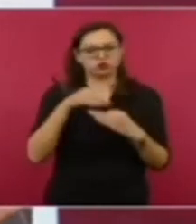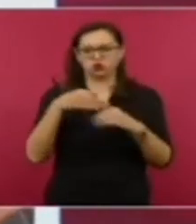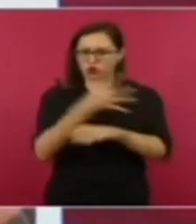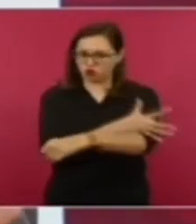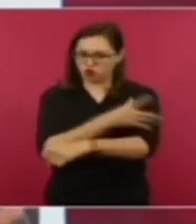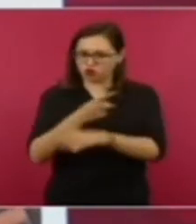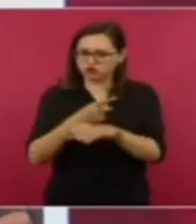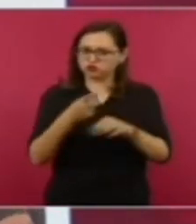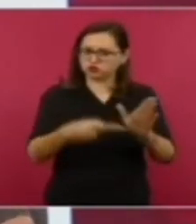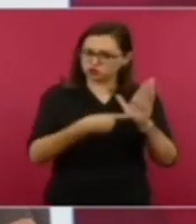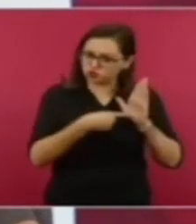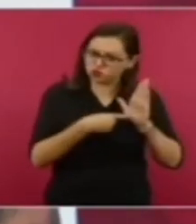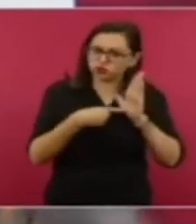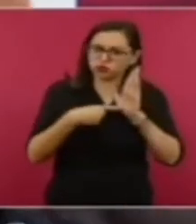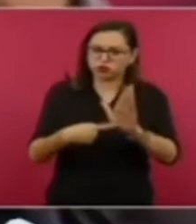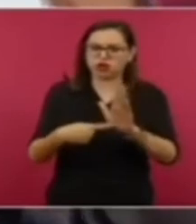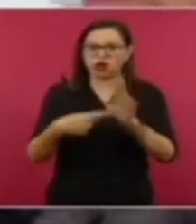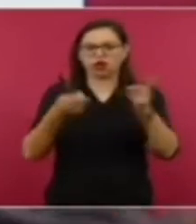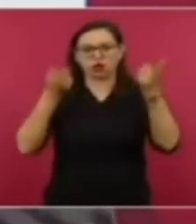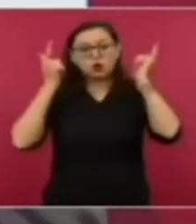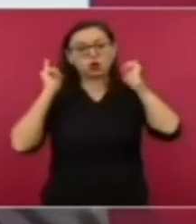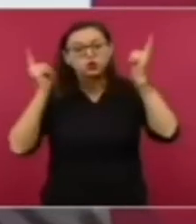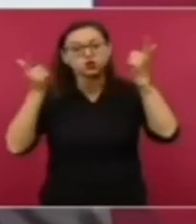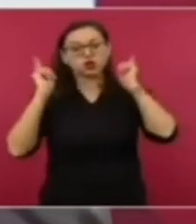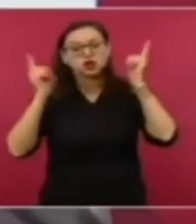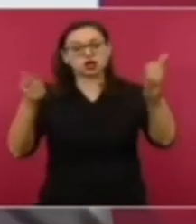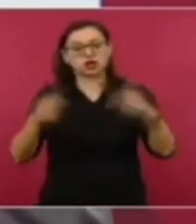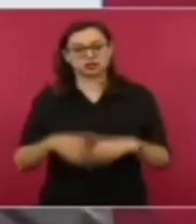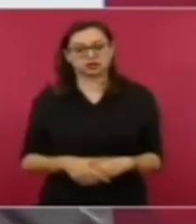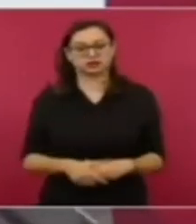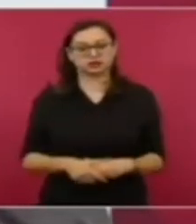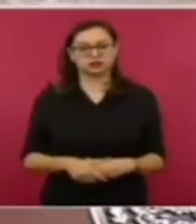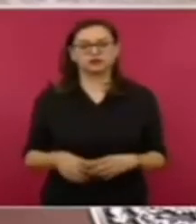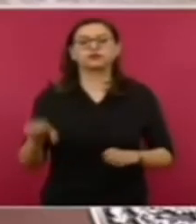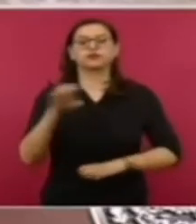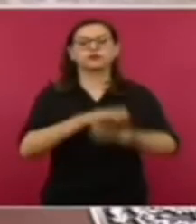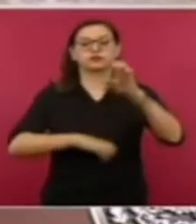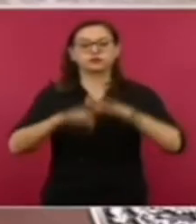lo que tienen las grandes corporaciones?